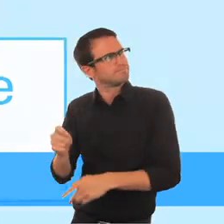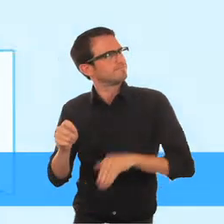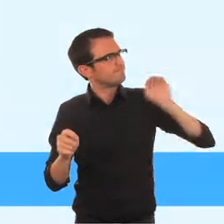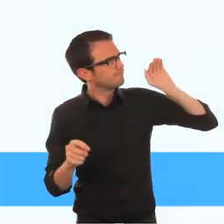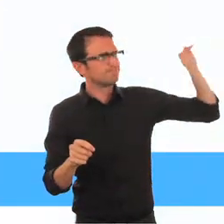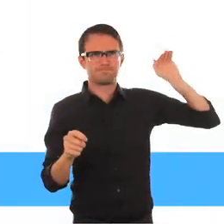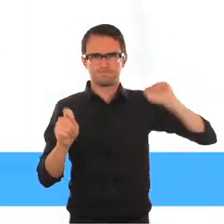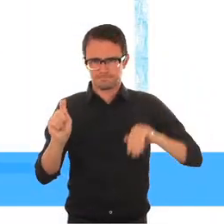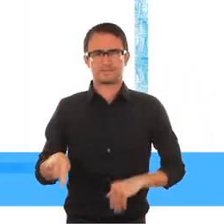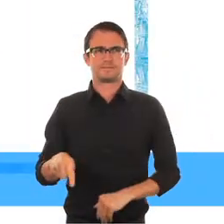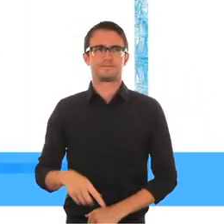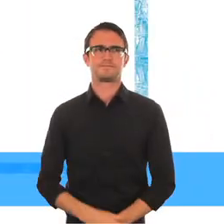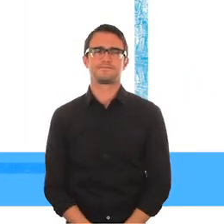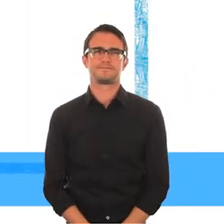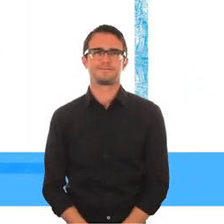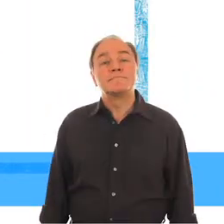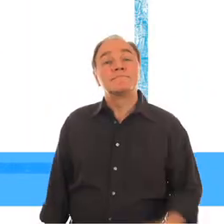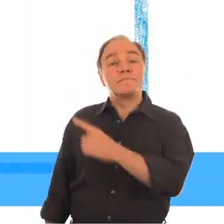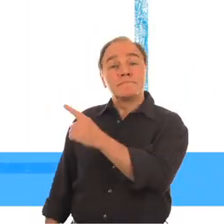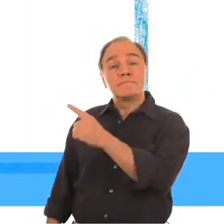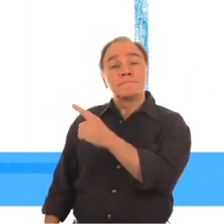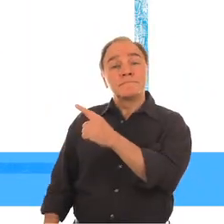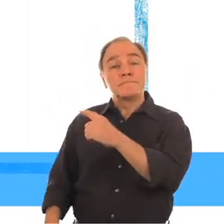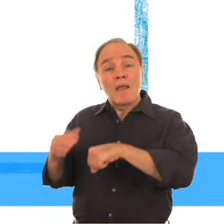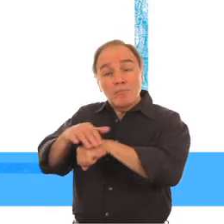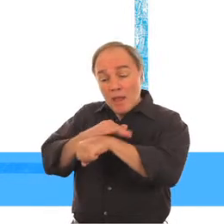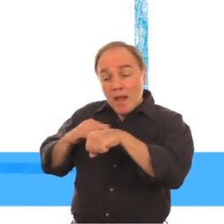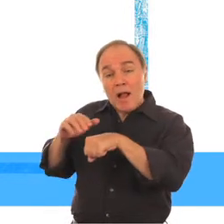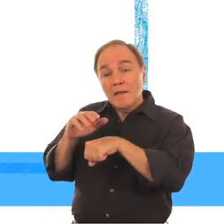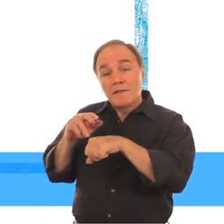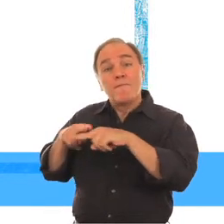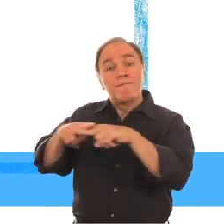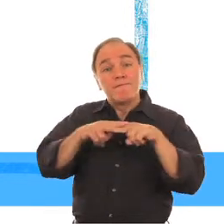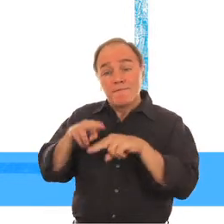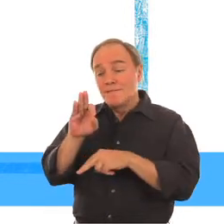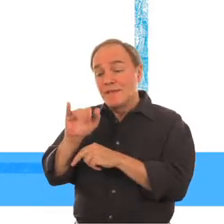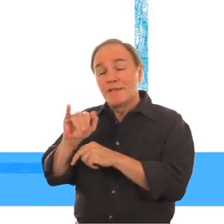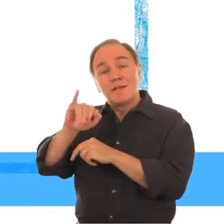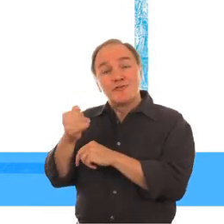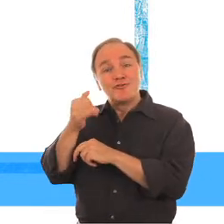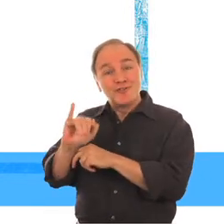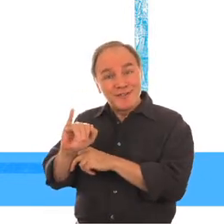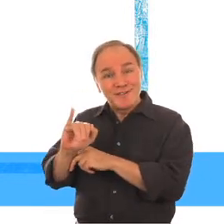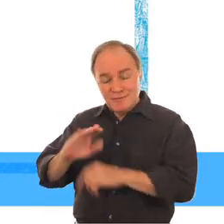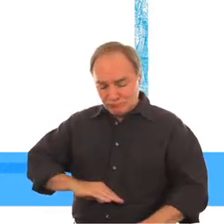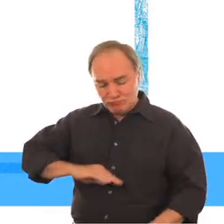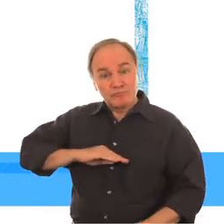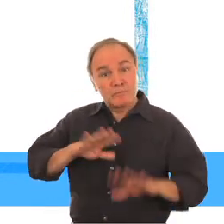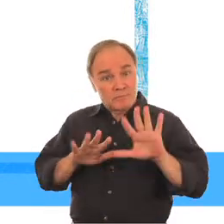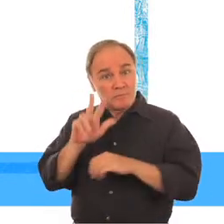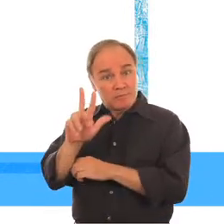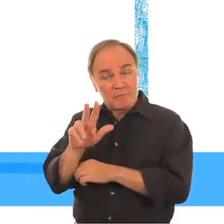y tomados en serio. Una perspectiva desde Fiji. Nasoni Nawailaji, 13 años, by level.